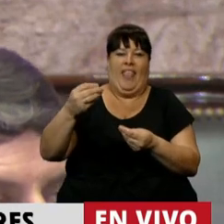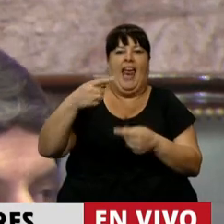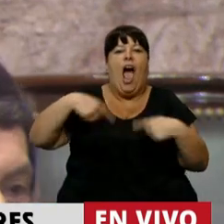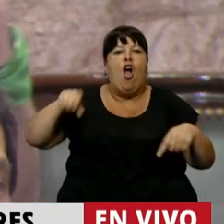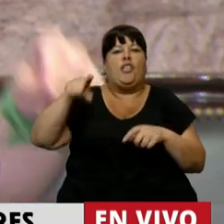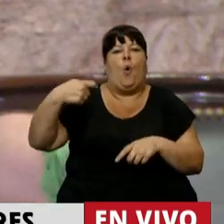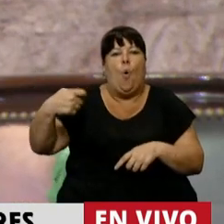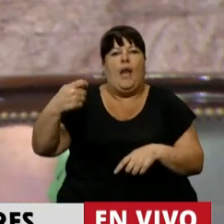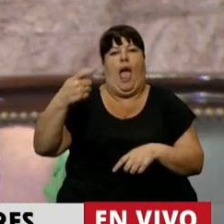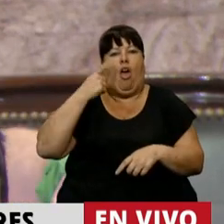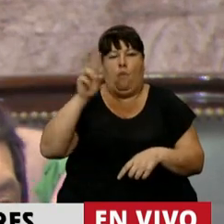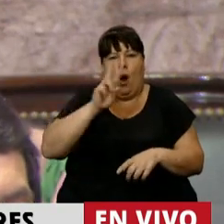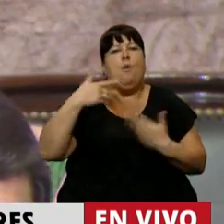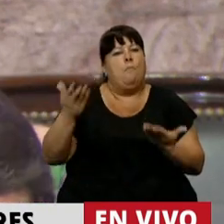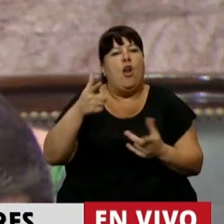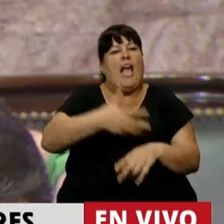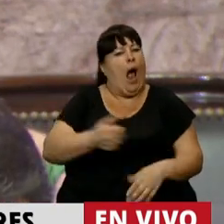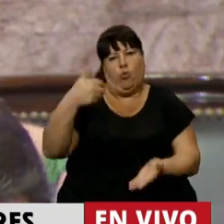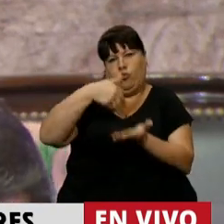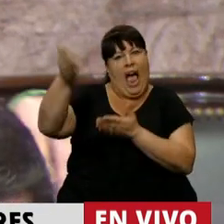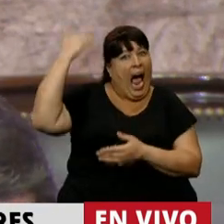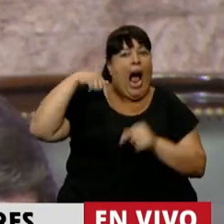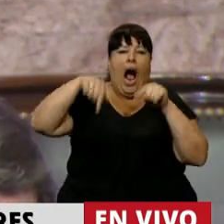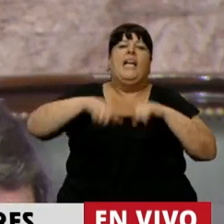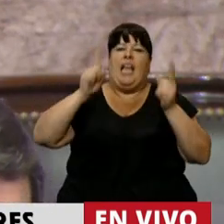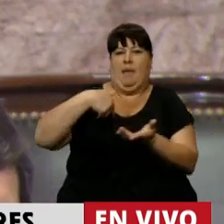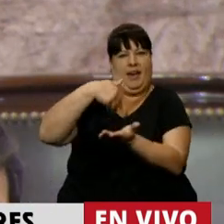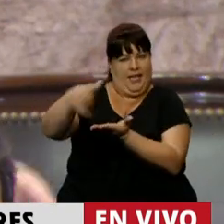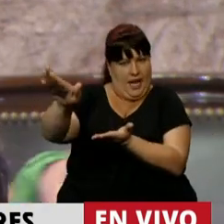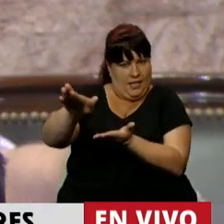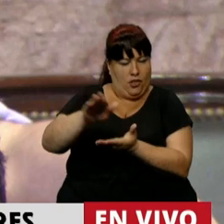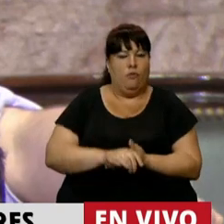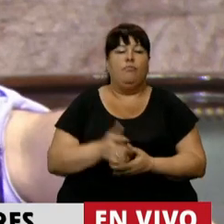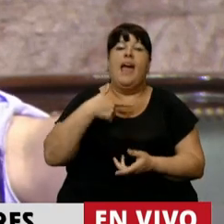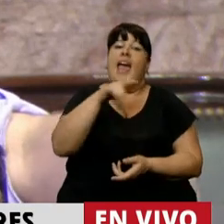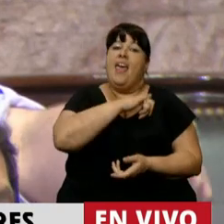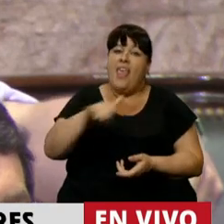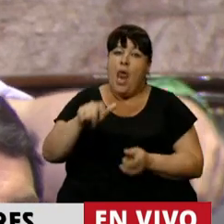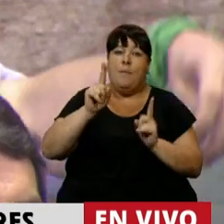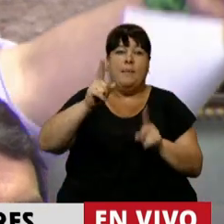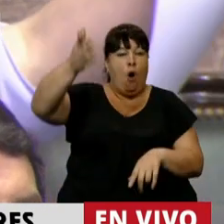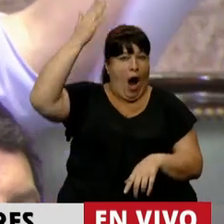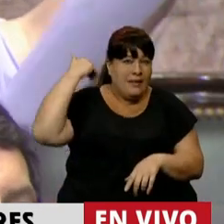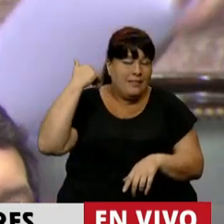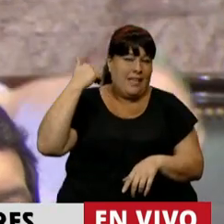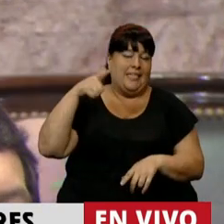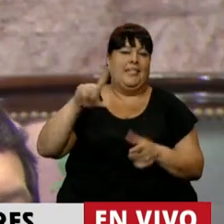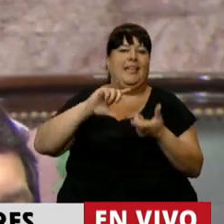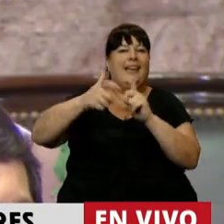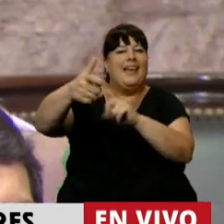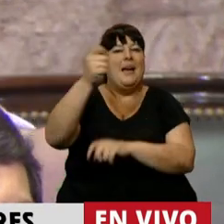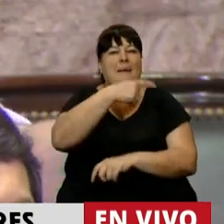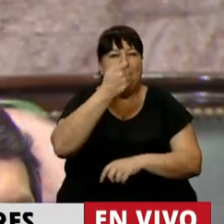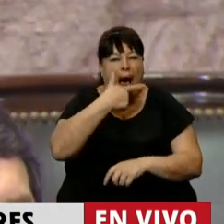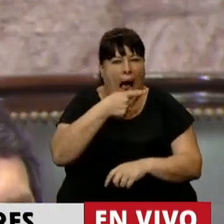jubiladas y los jubilados y por eso rechazamos el ajuste en su momento y lo hacemos hoy. Y como denunciamos, Presidente, en aquel momento que la fórmula de